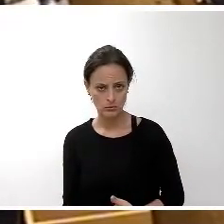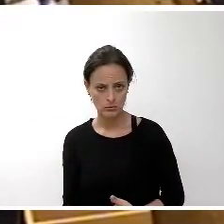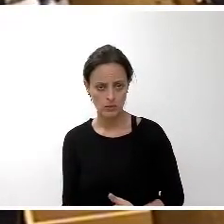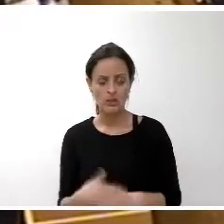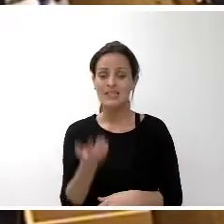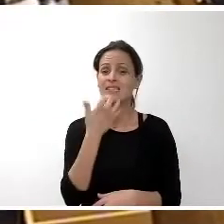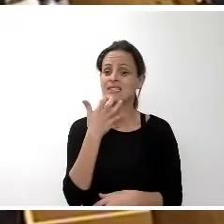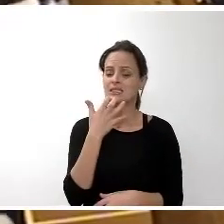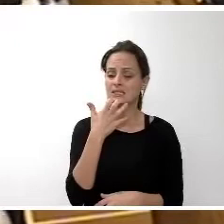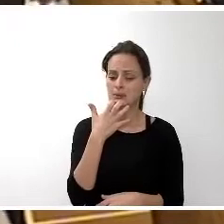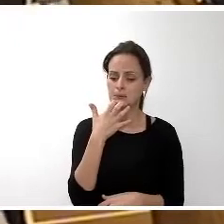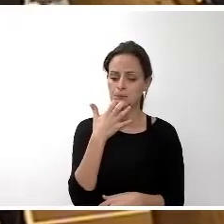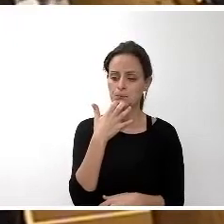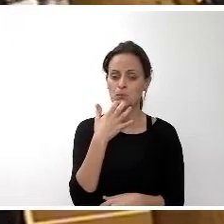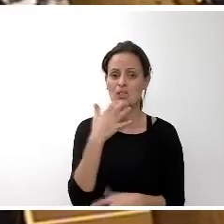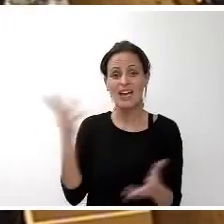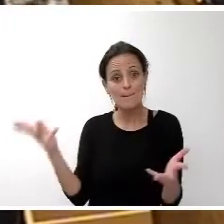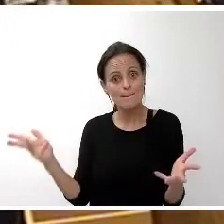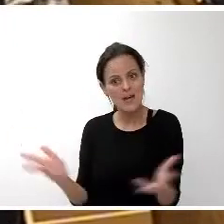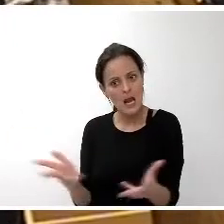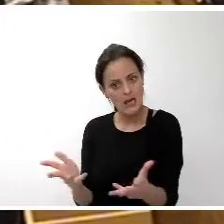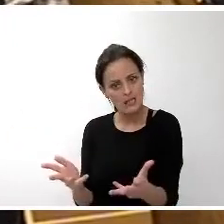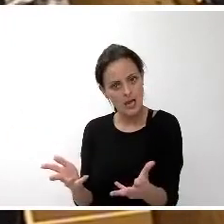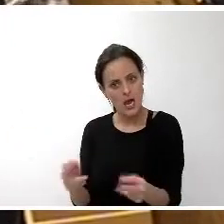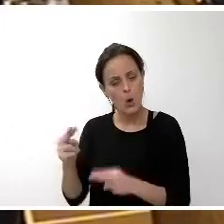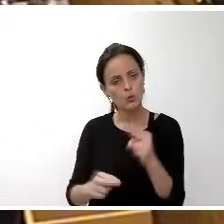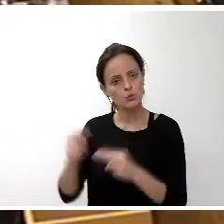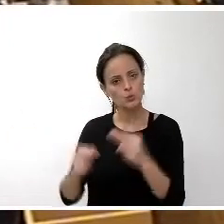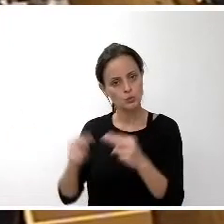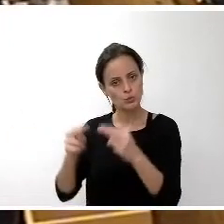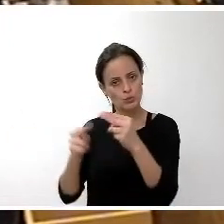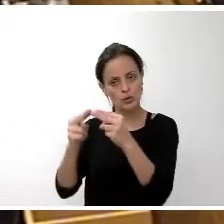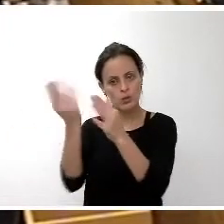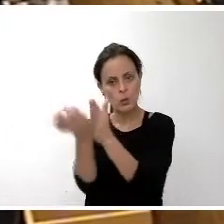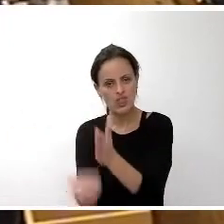Si es razonable que se considere de emergencia la construcción de un depósito,